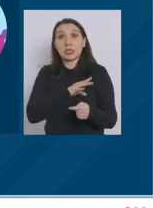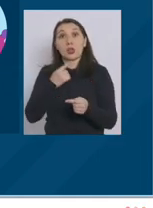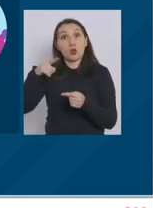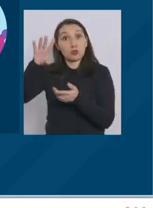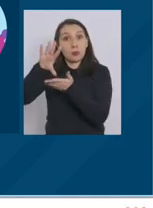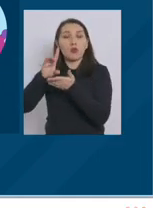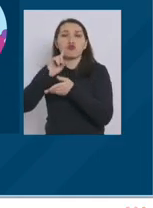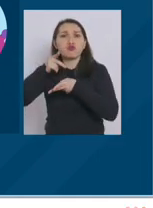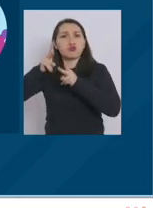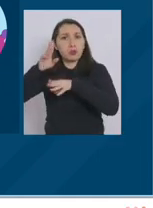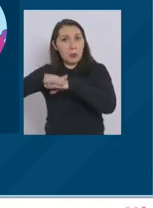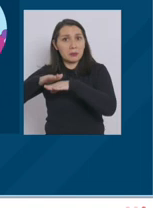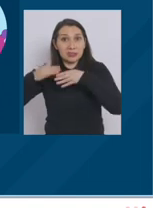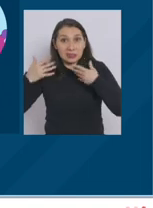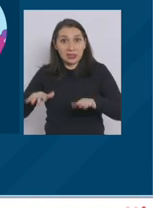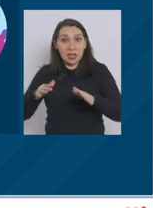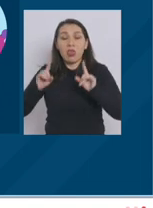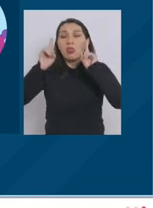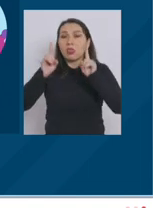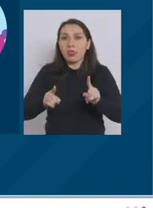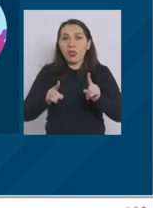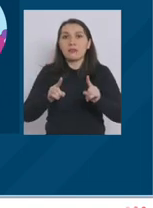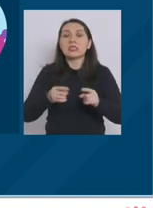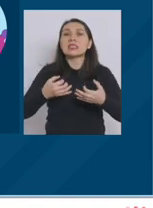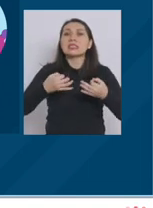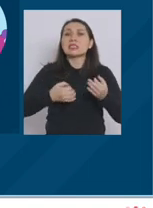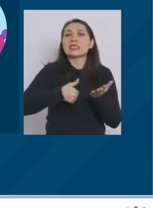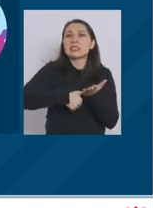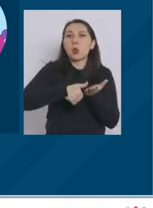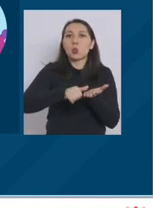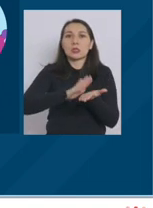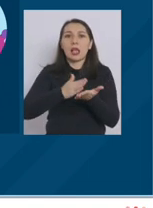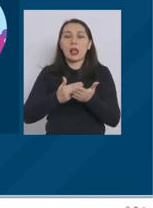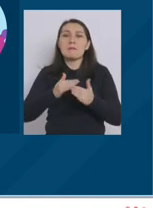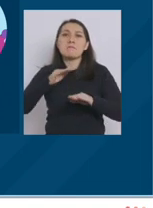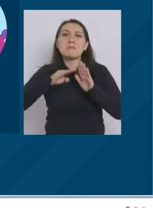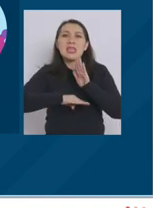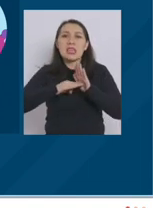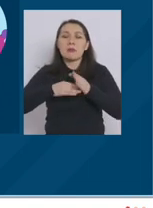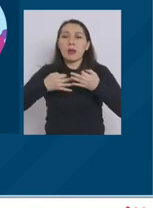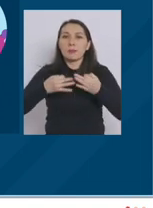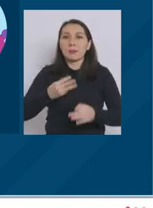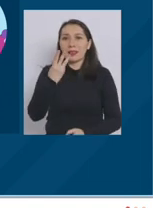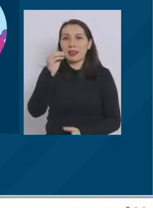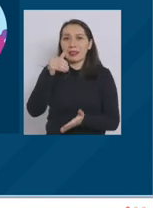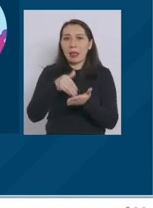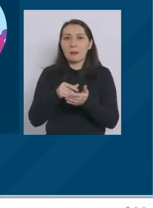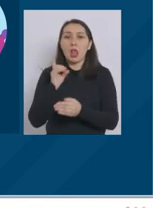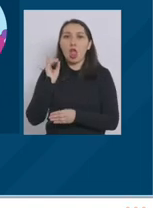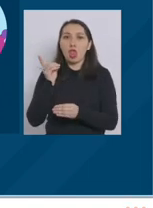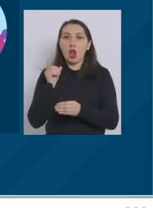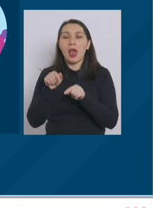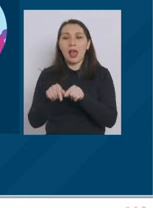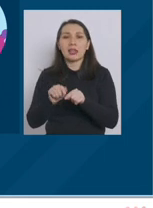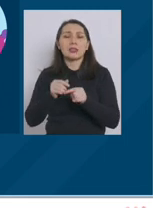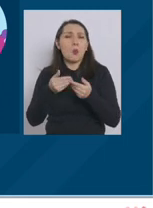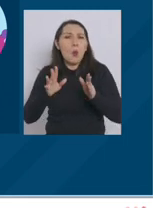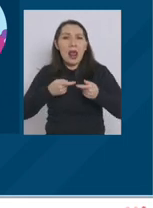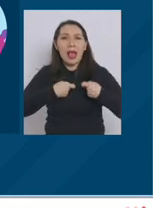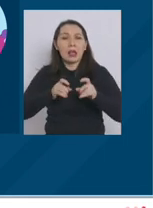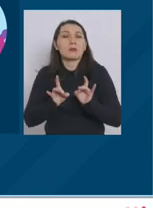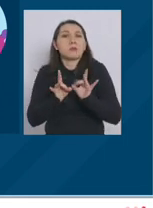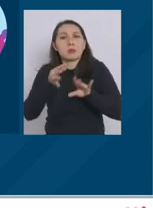cuenten con la autorización pertinente deben tener un seguro de salud con una cobertura mínima de 30 mil dólares, que incluye cualquier